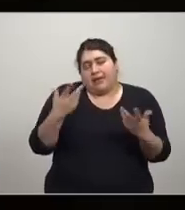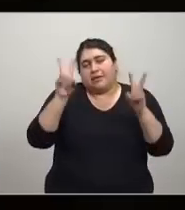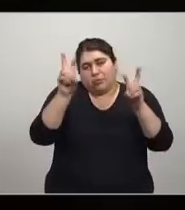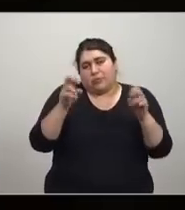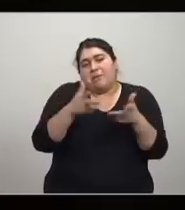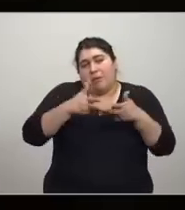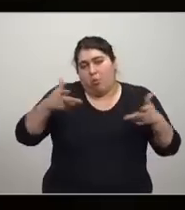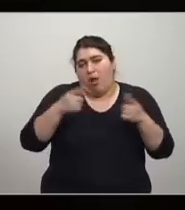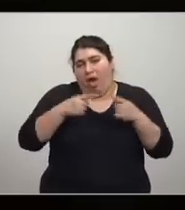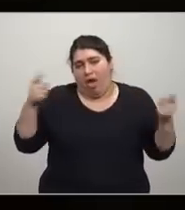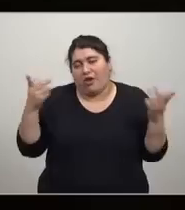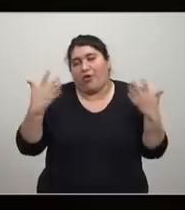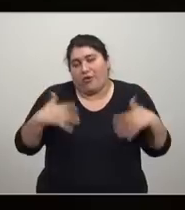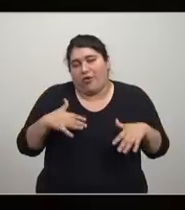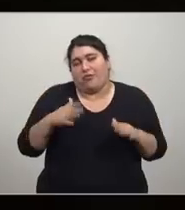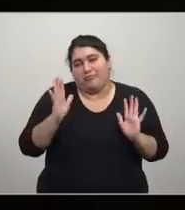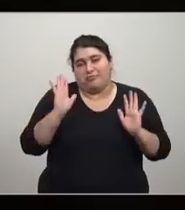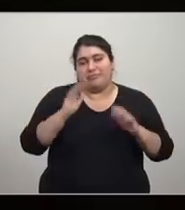muchísimo más.